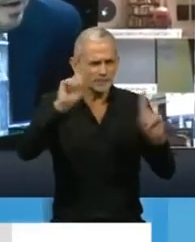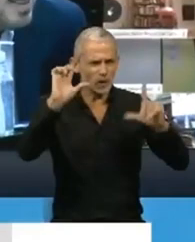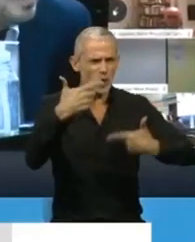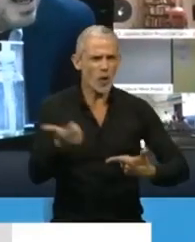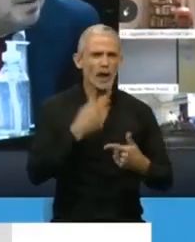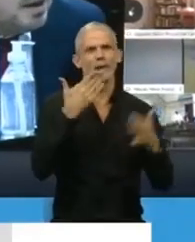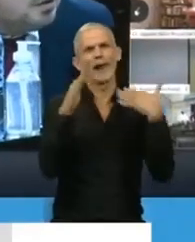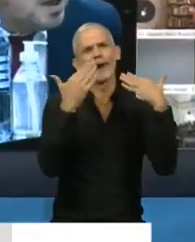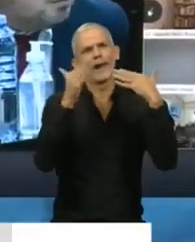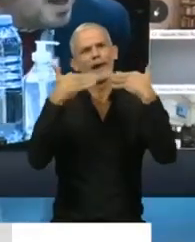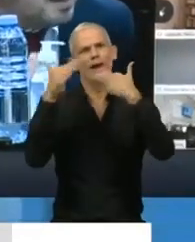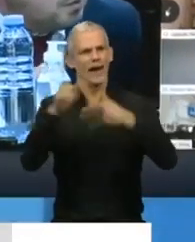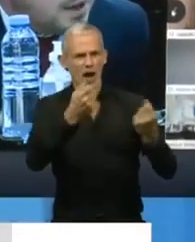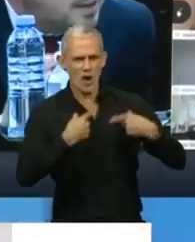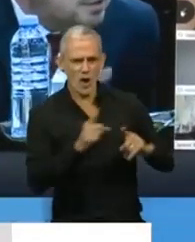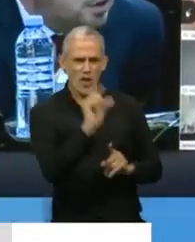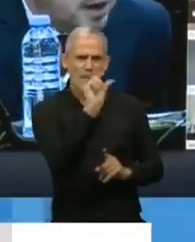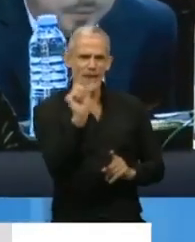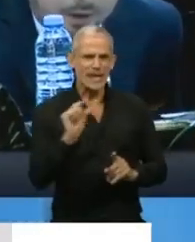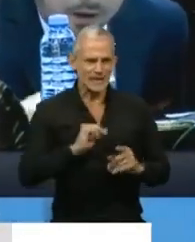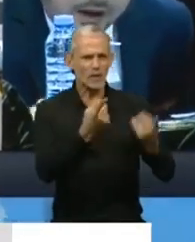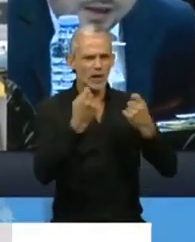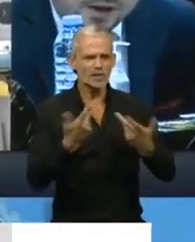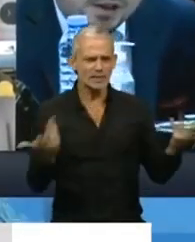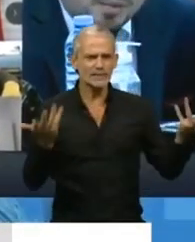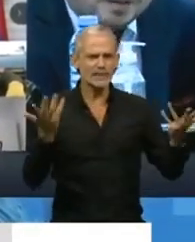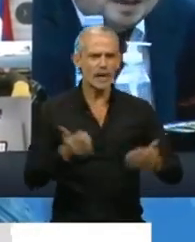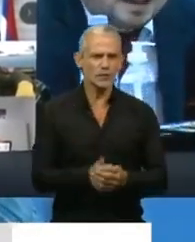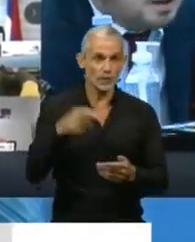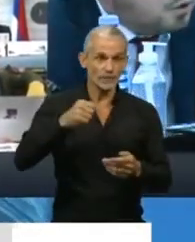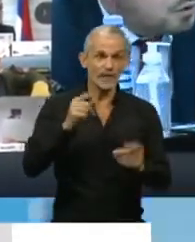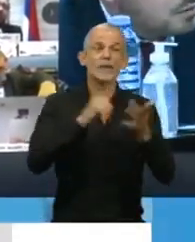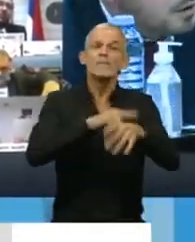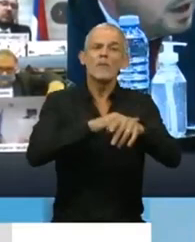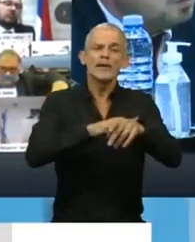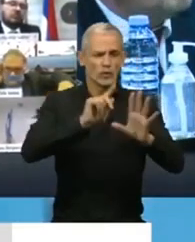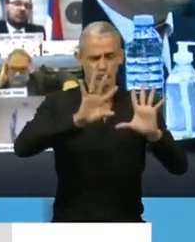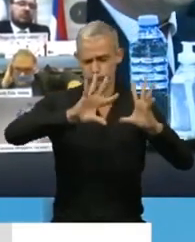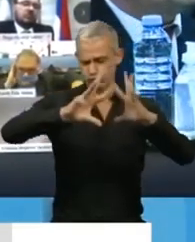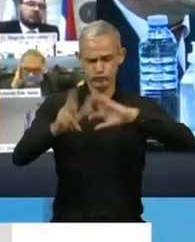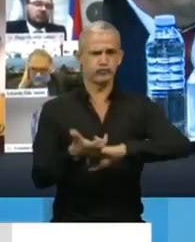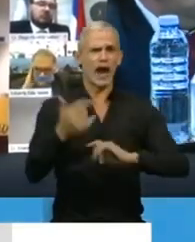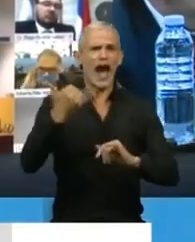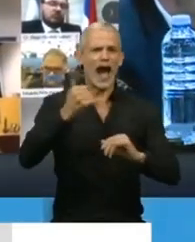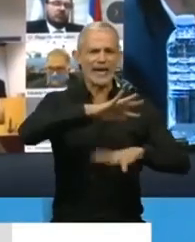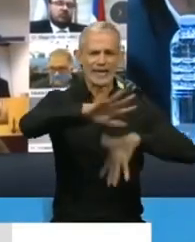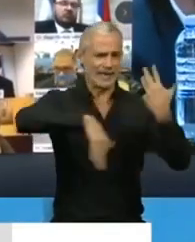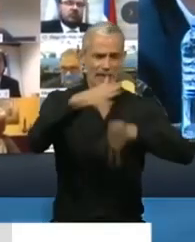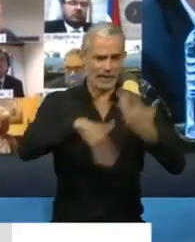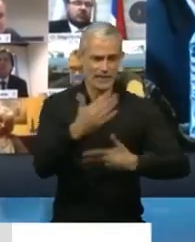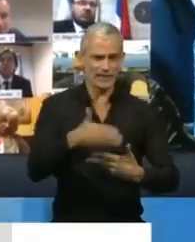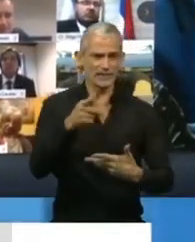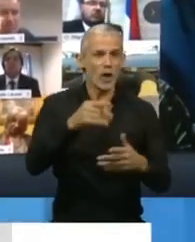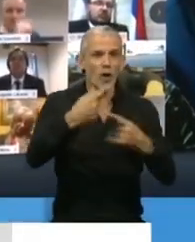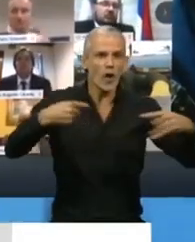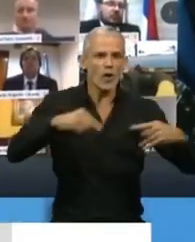excusa tras otra. En definitiva, Presidente, estamos en un momento de crisis y en los momentos de crisis, por supuesto, surgen las cosas más